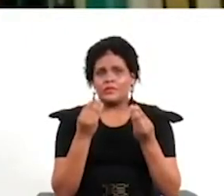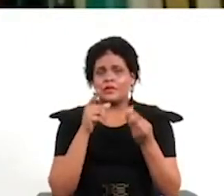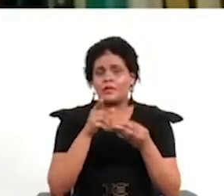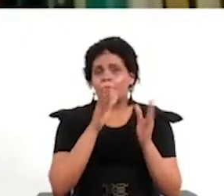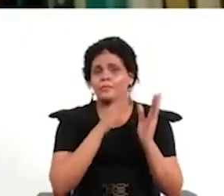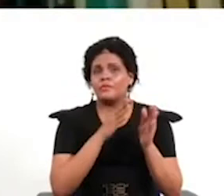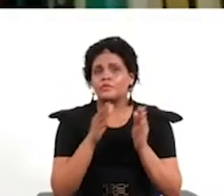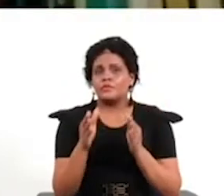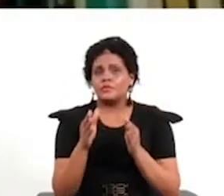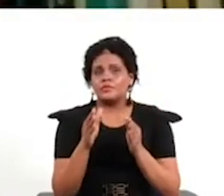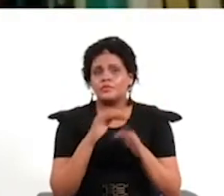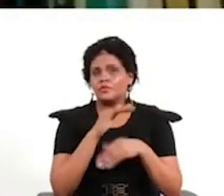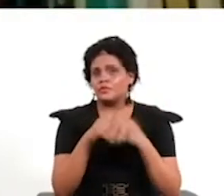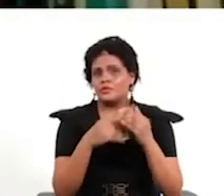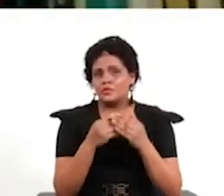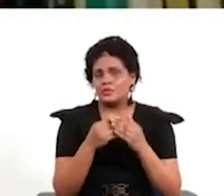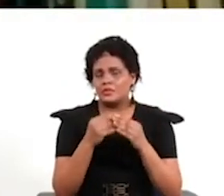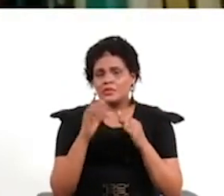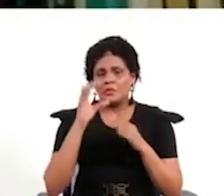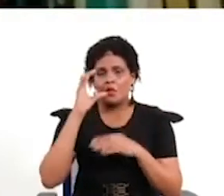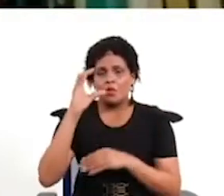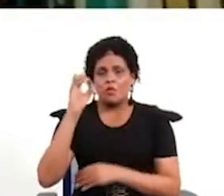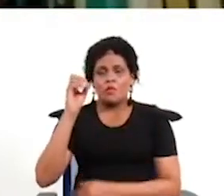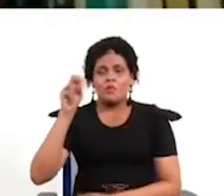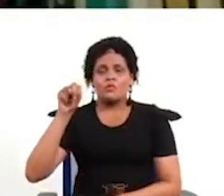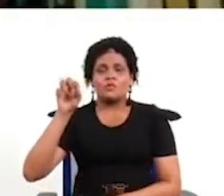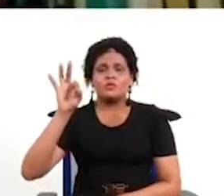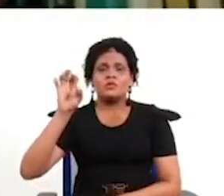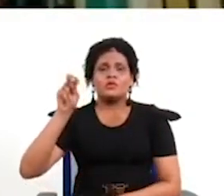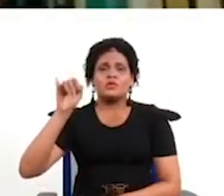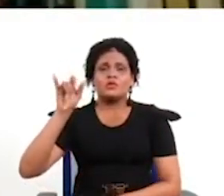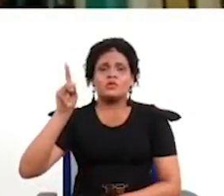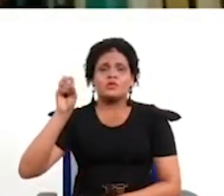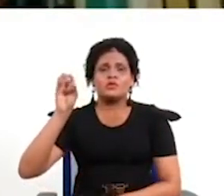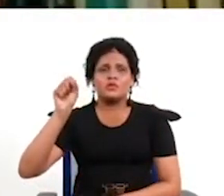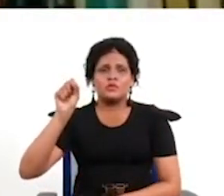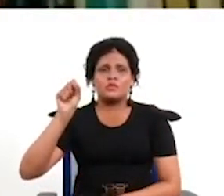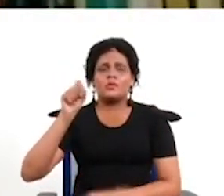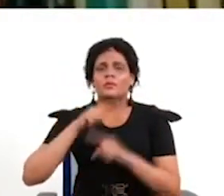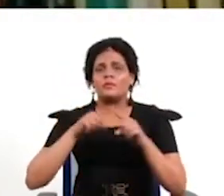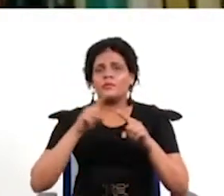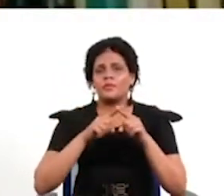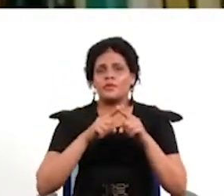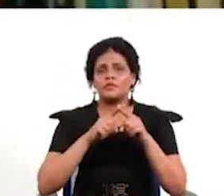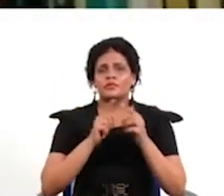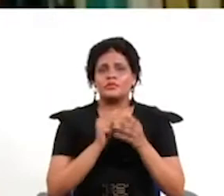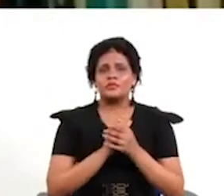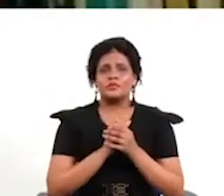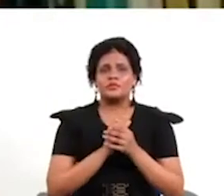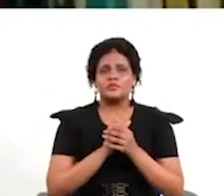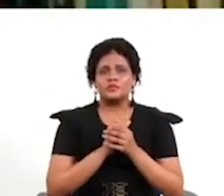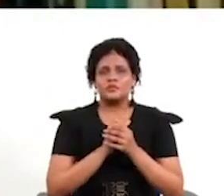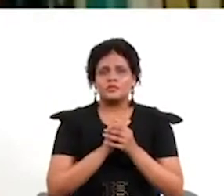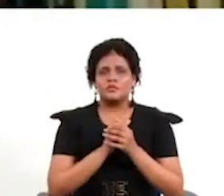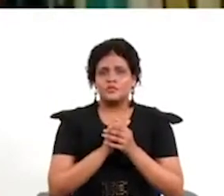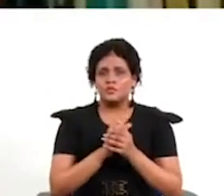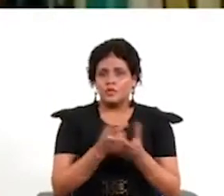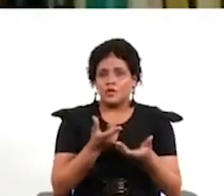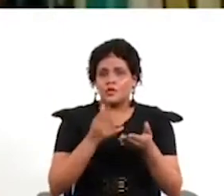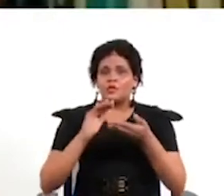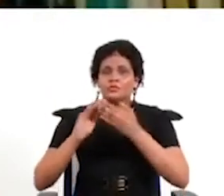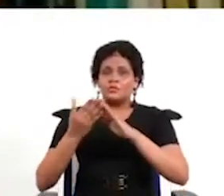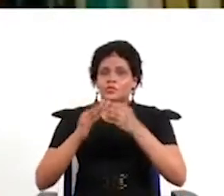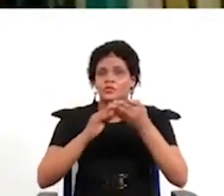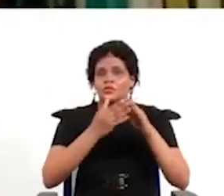de elaboración de contenidos y demás y en tanto plebiscito o sea por el sí o por el no bueno hay dos preguntas